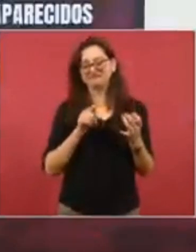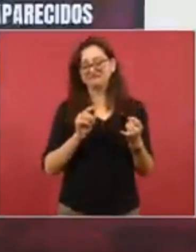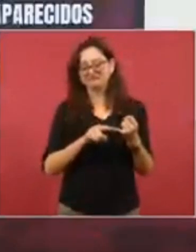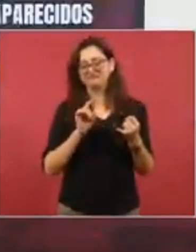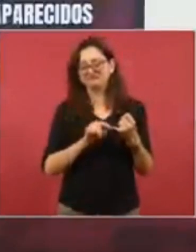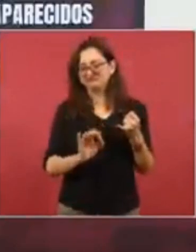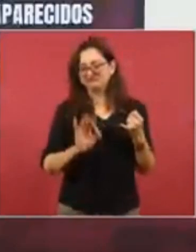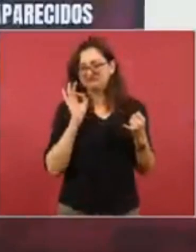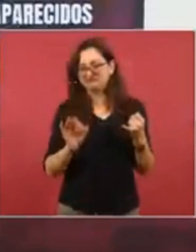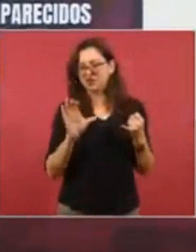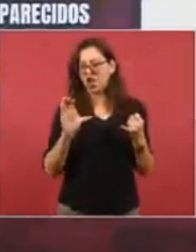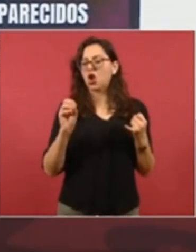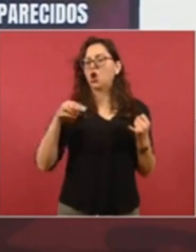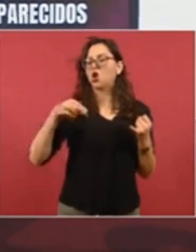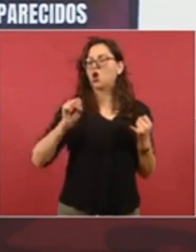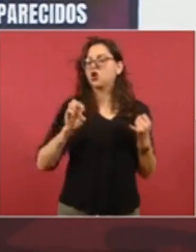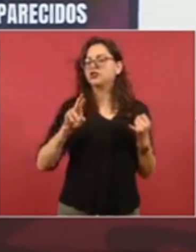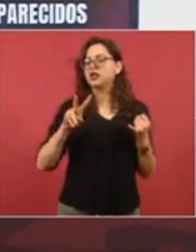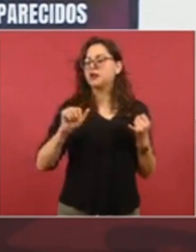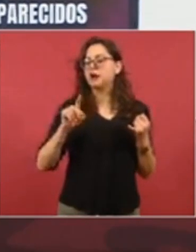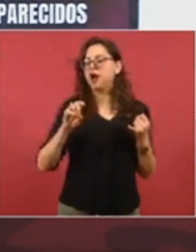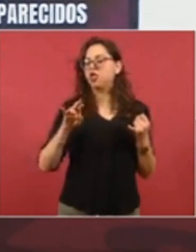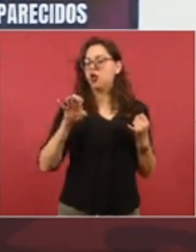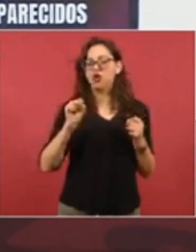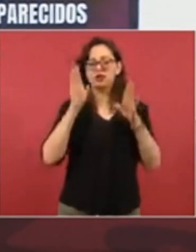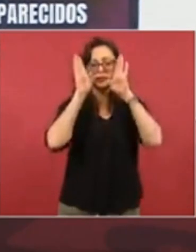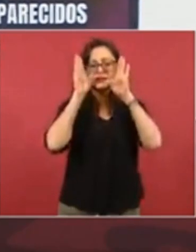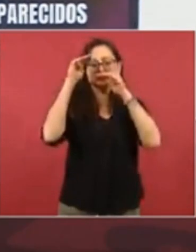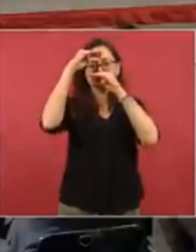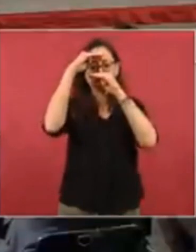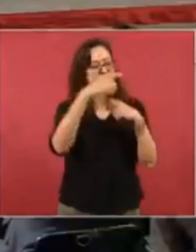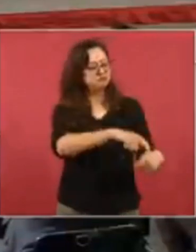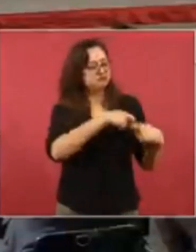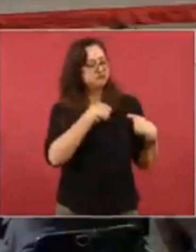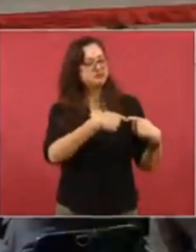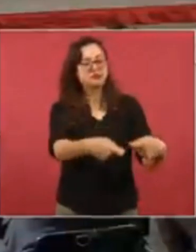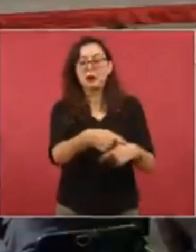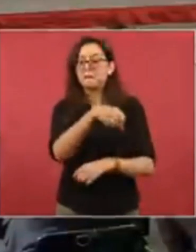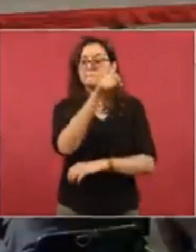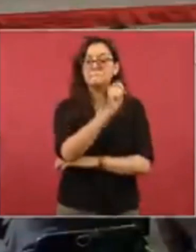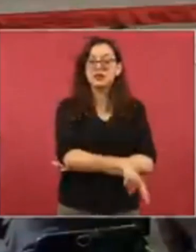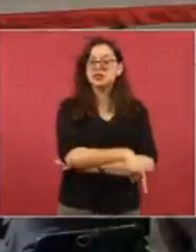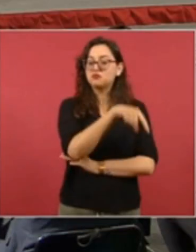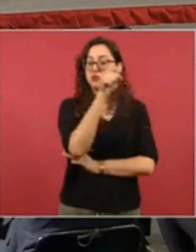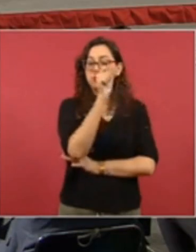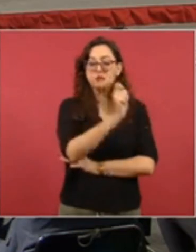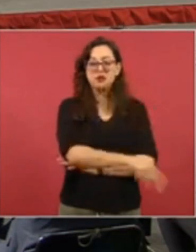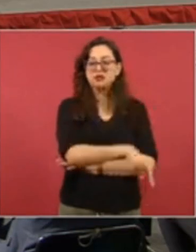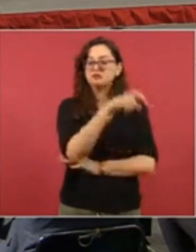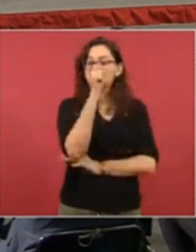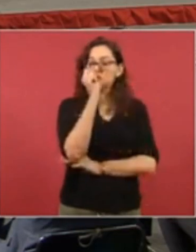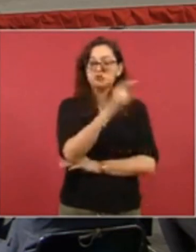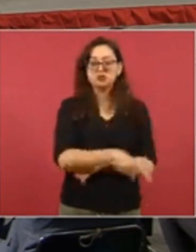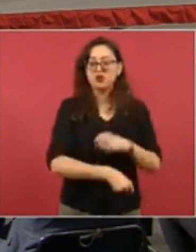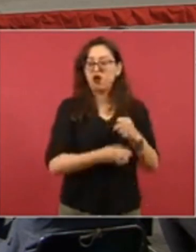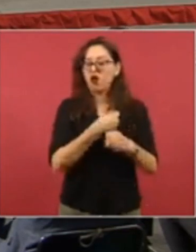porque además